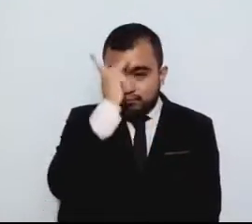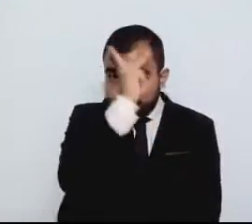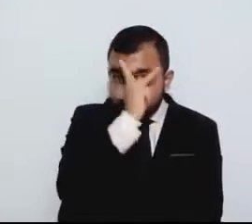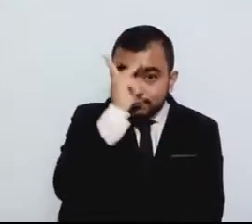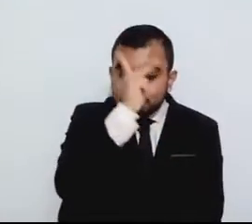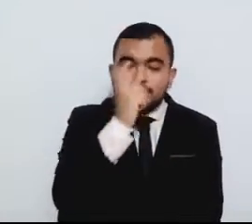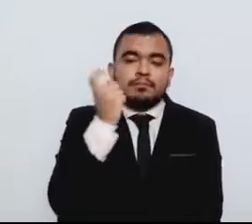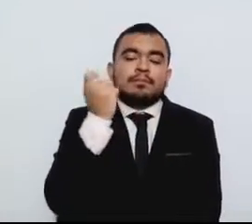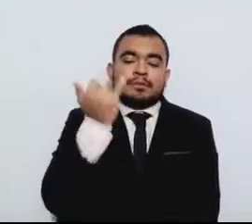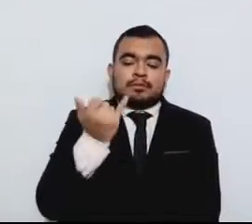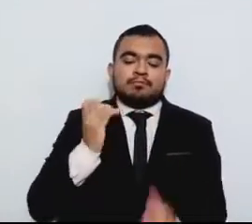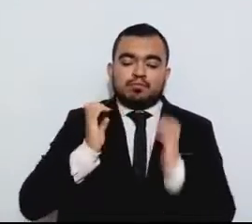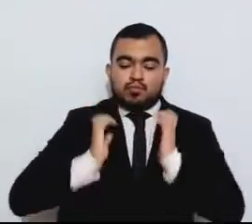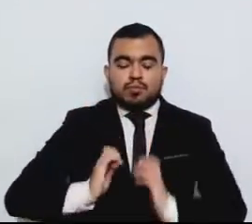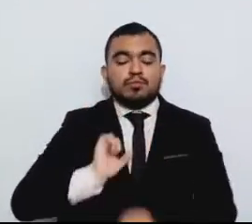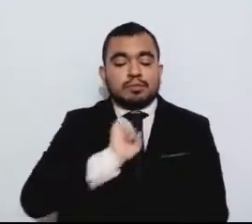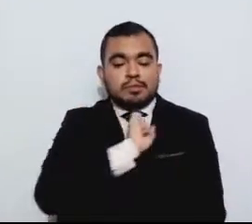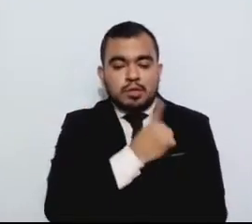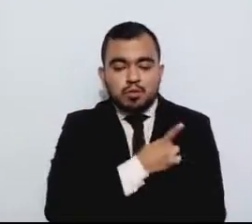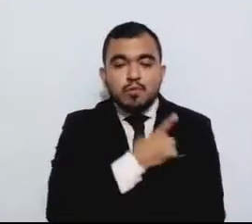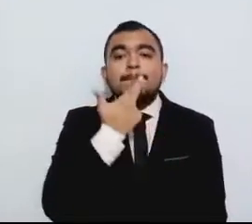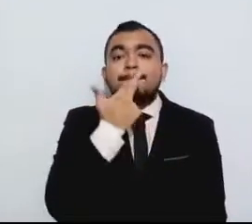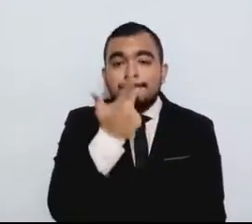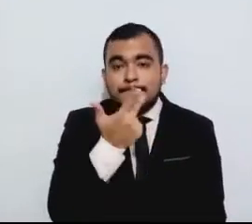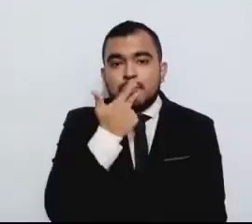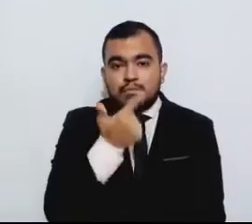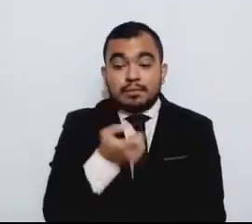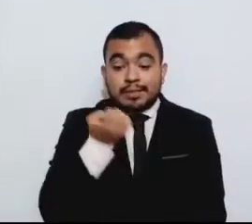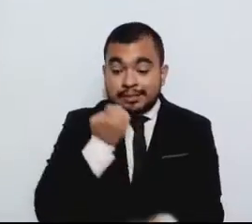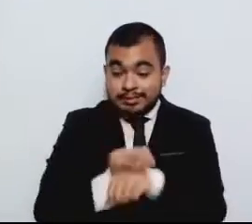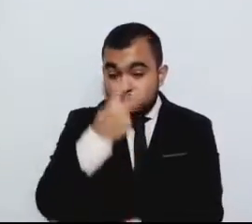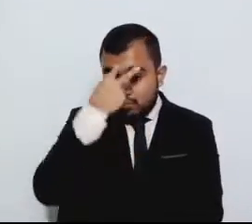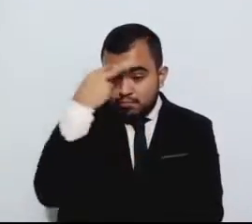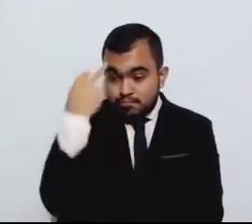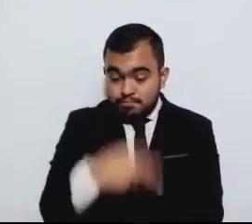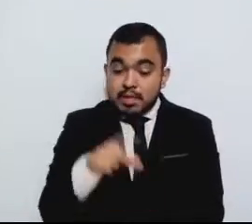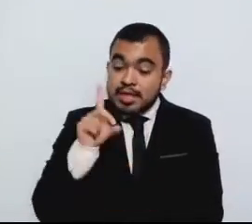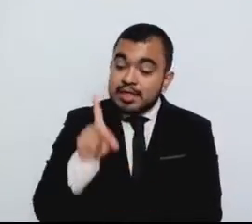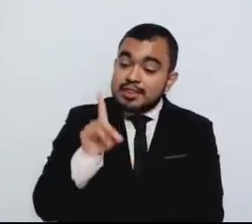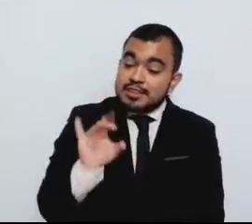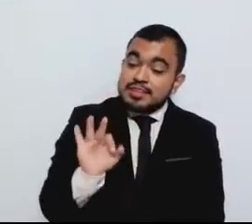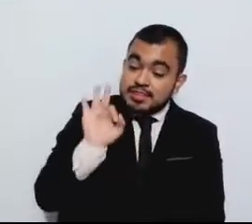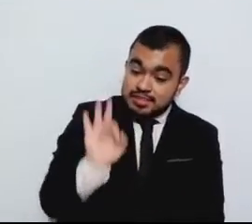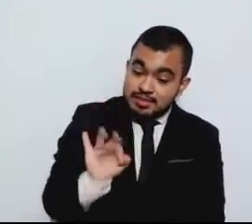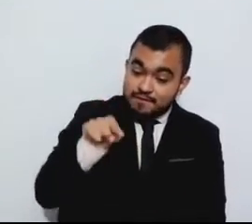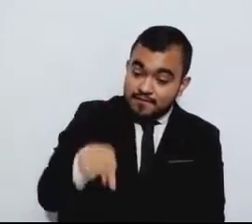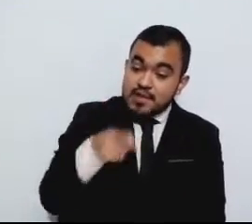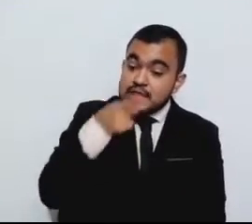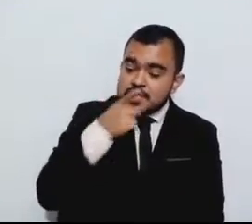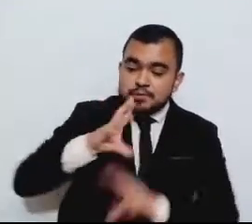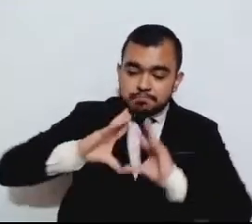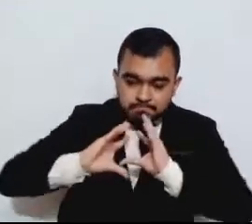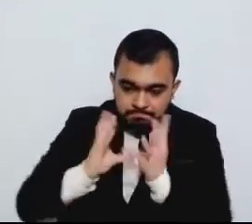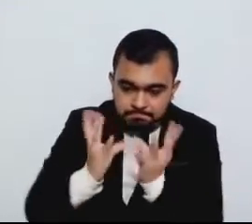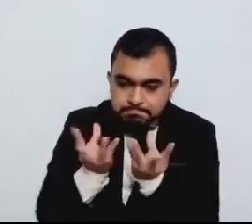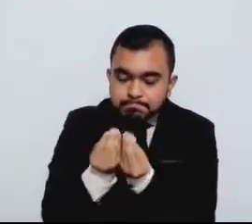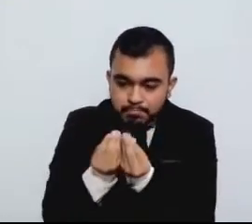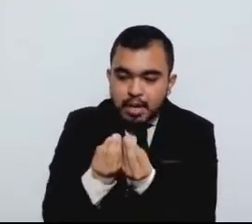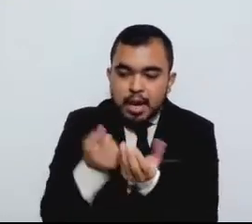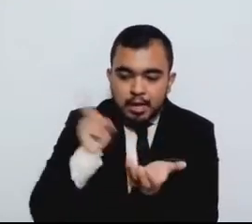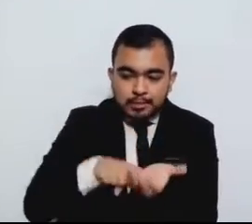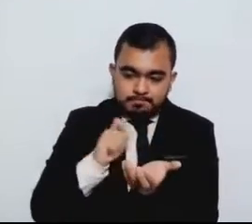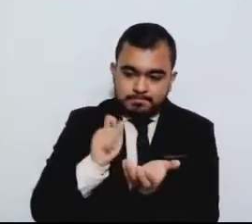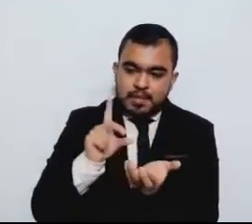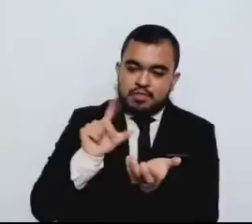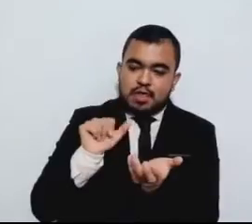de México, el Sistema Nacional para el Desarrollo Integral de la Familia registra, de acuerdo con datos recabados